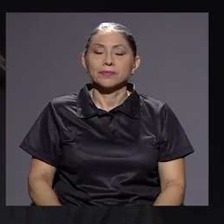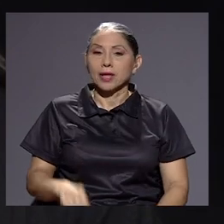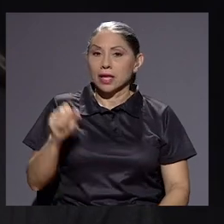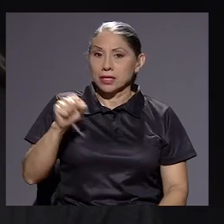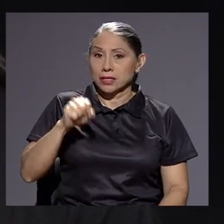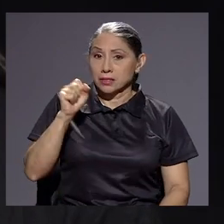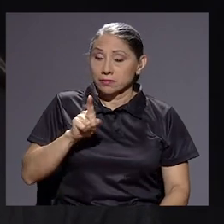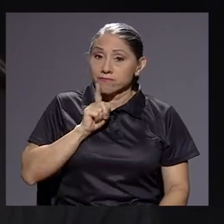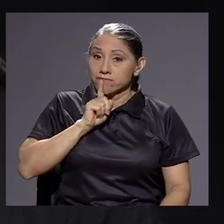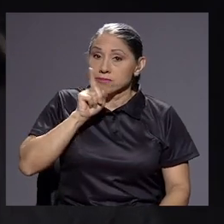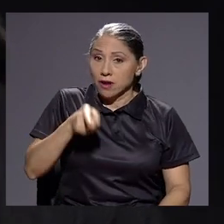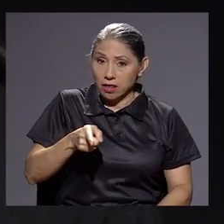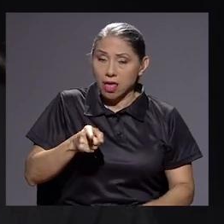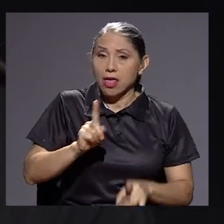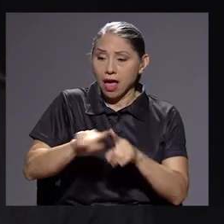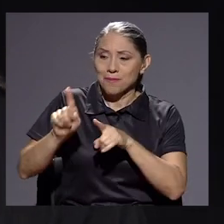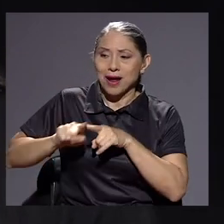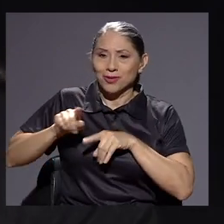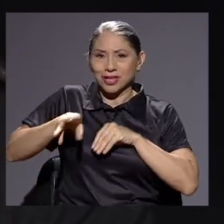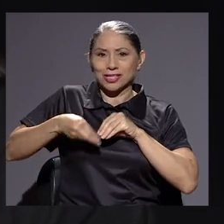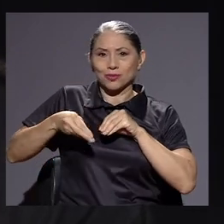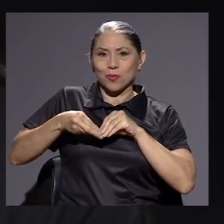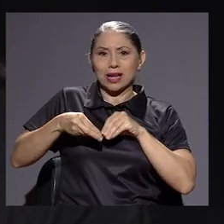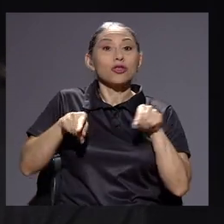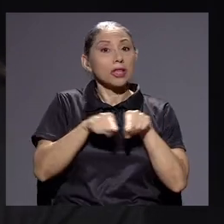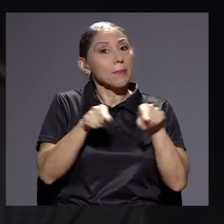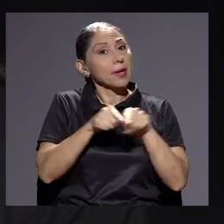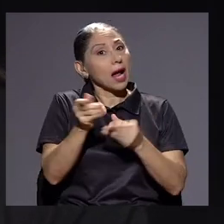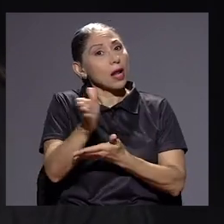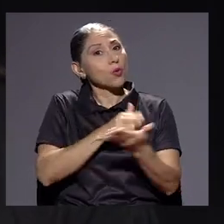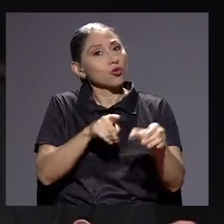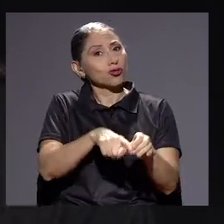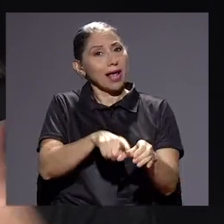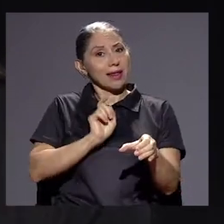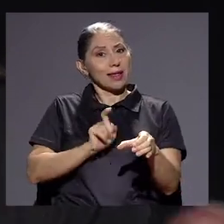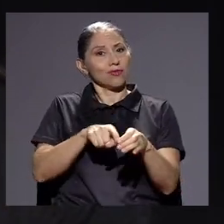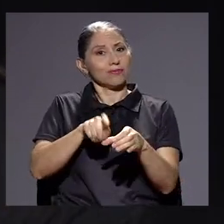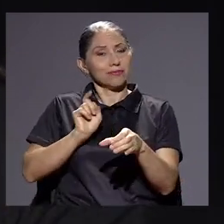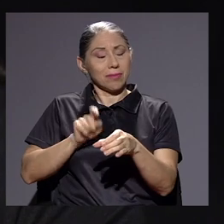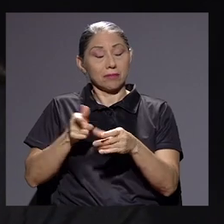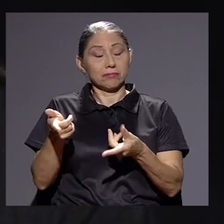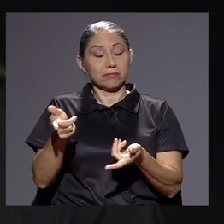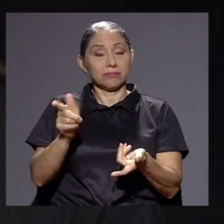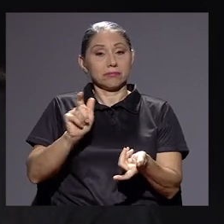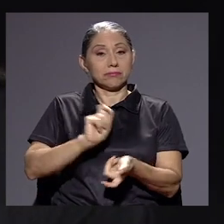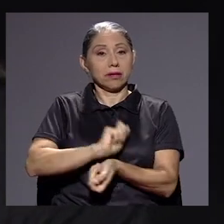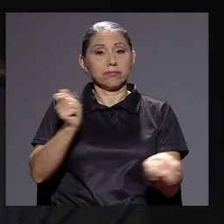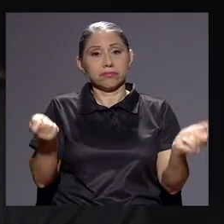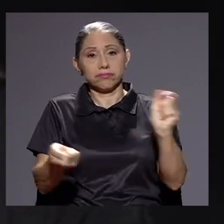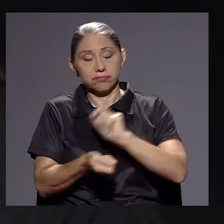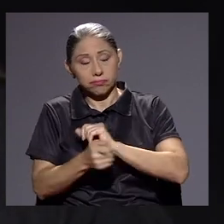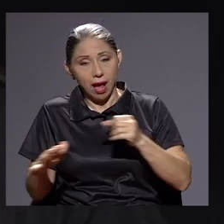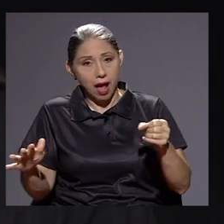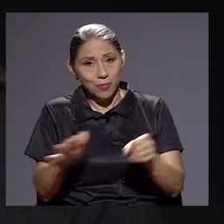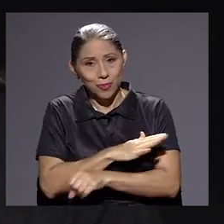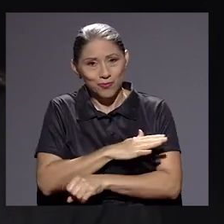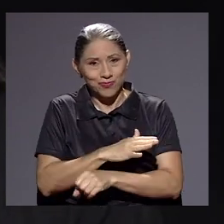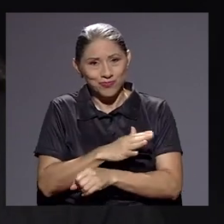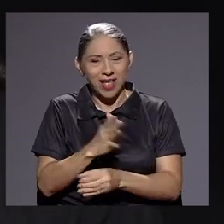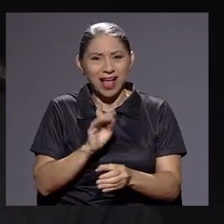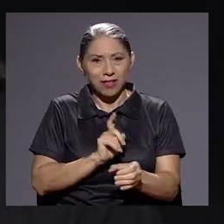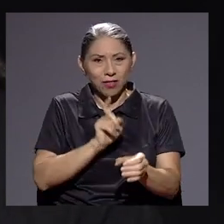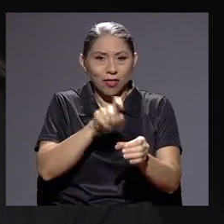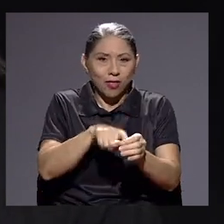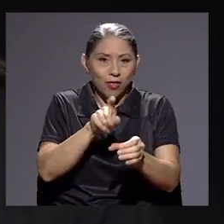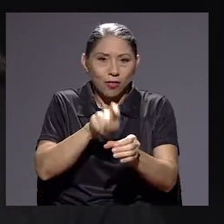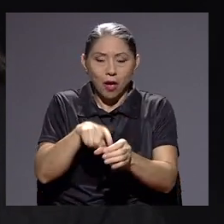realidad hay varios que se sumaron. También hay muchos que salieron, pero o sea, ha sido un cambio total. Sí, es un cambio total. Unos que entraron,